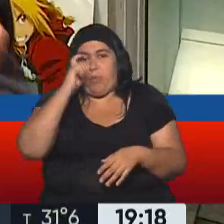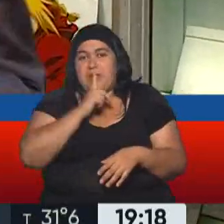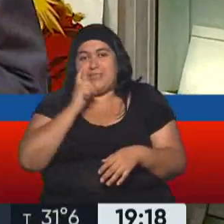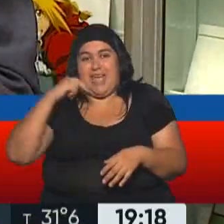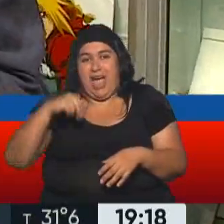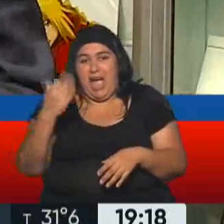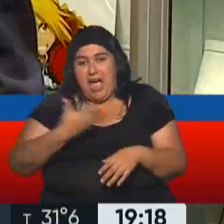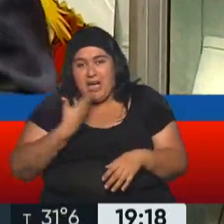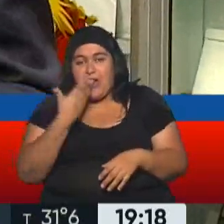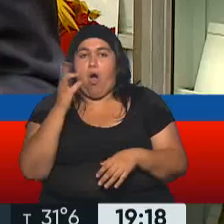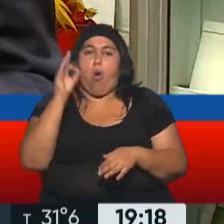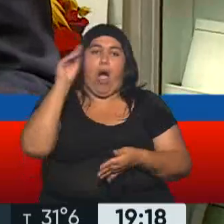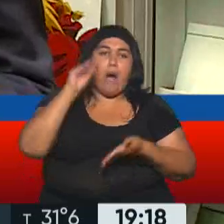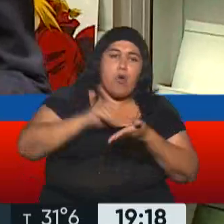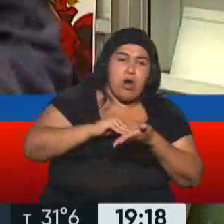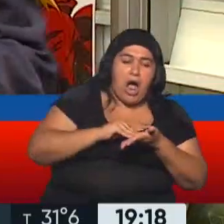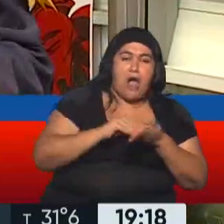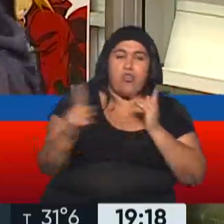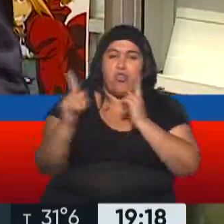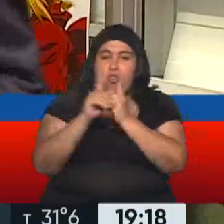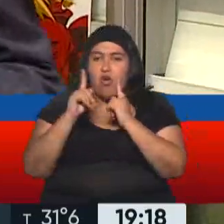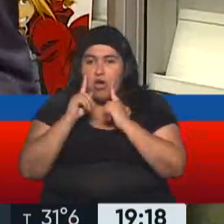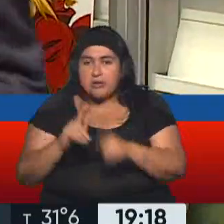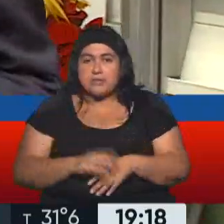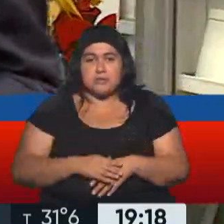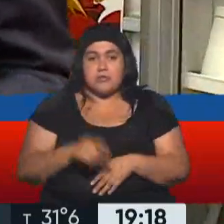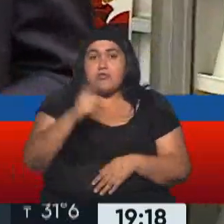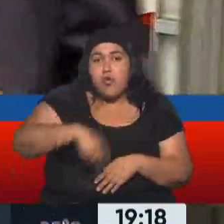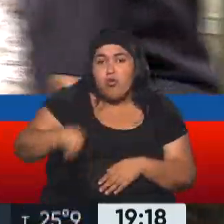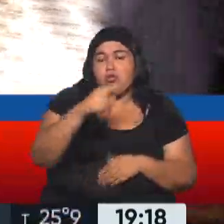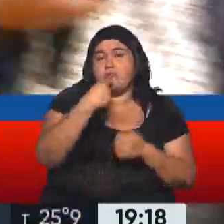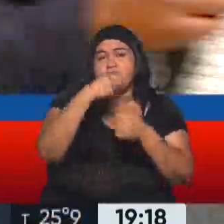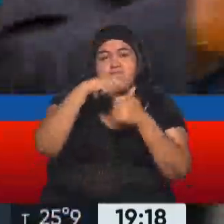alguna letrada o letrado que la patrocinen, todas son conjeturas.